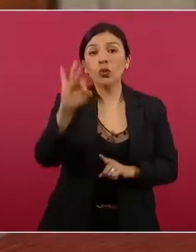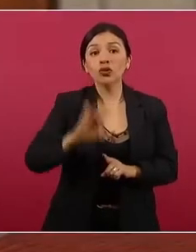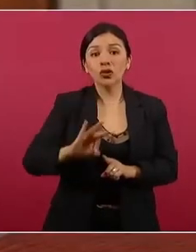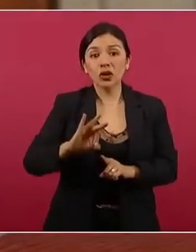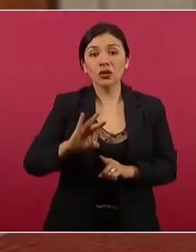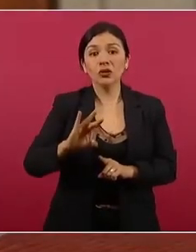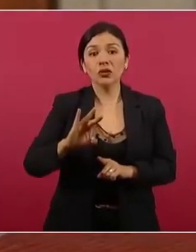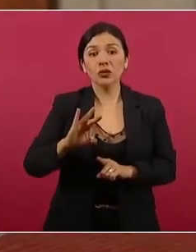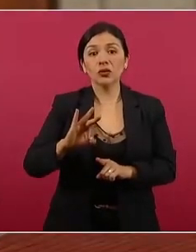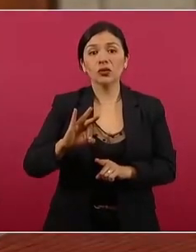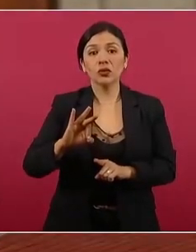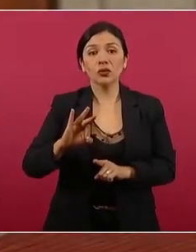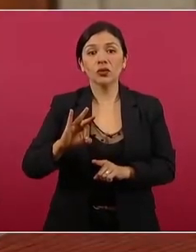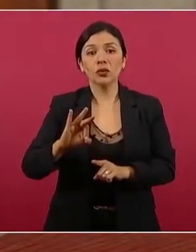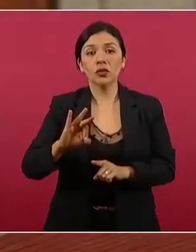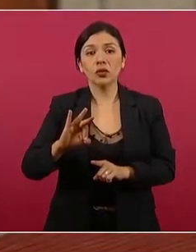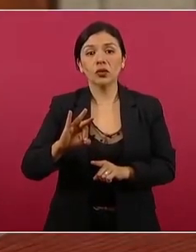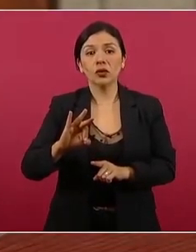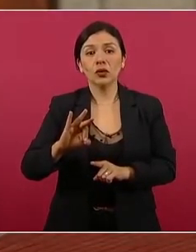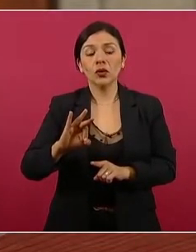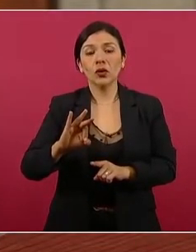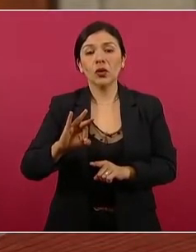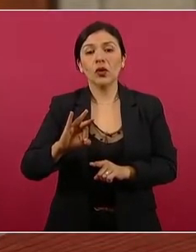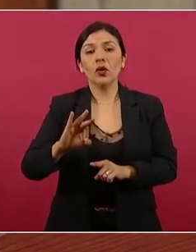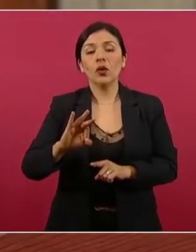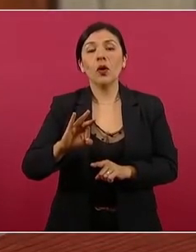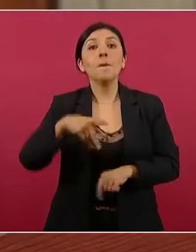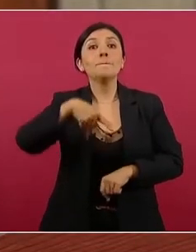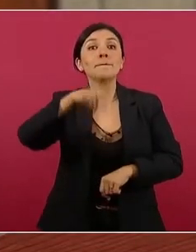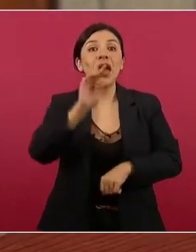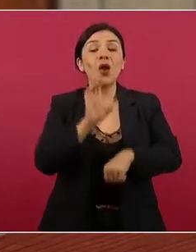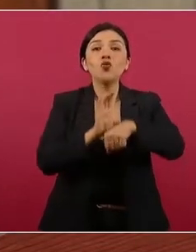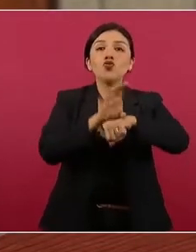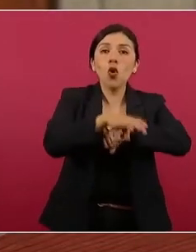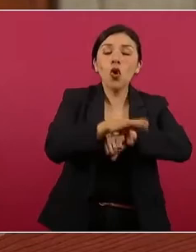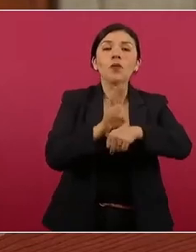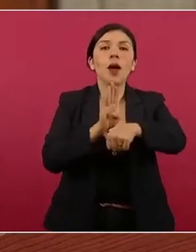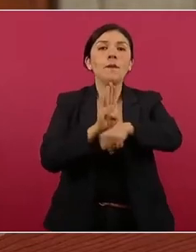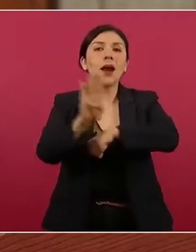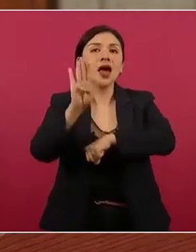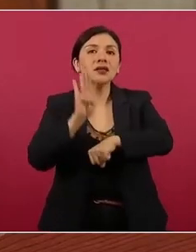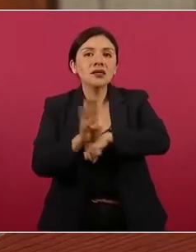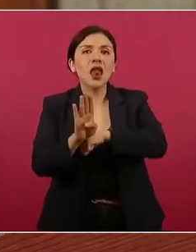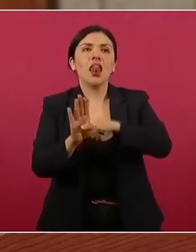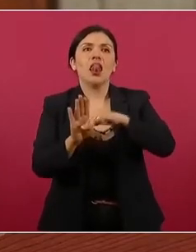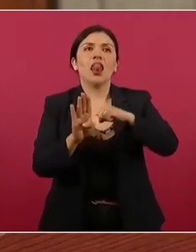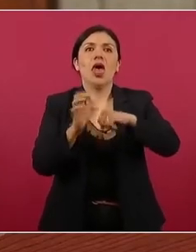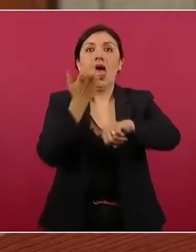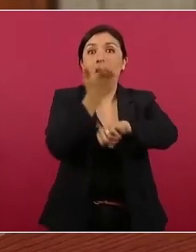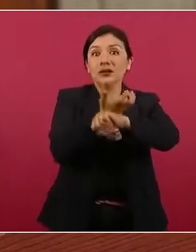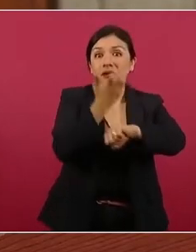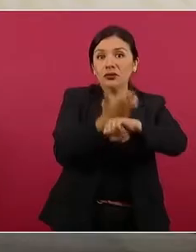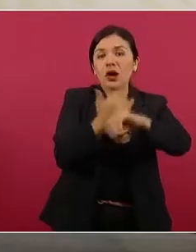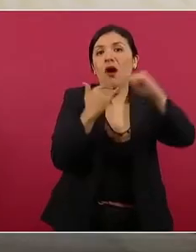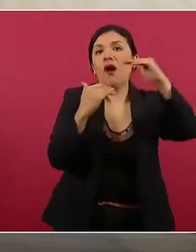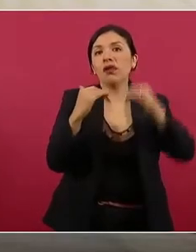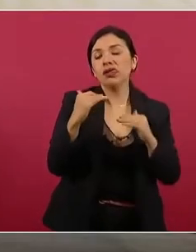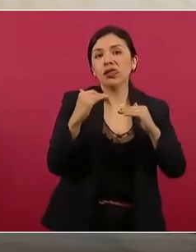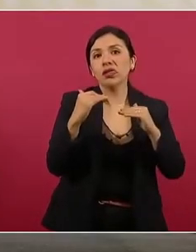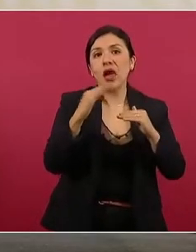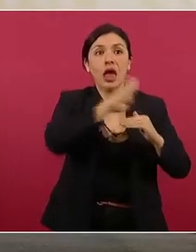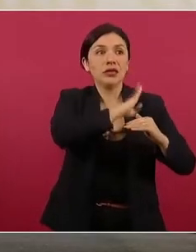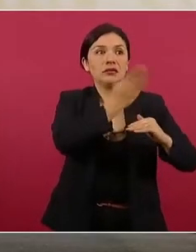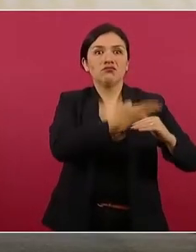pero arriba de Colombia, de Brasil, de Estados Unidos, de